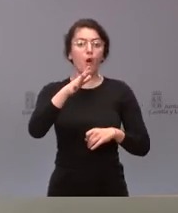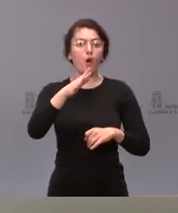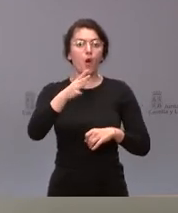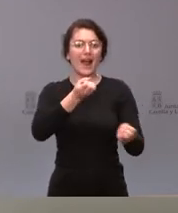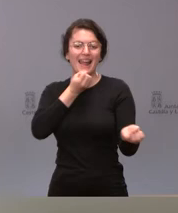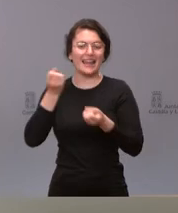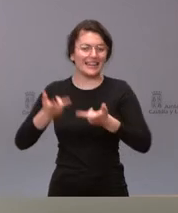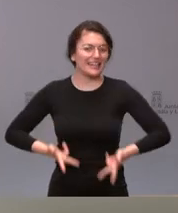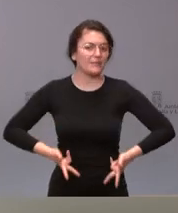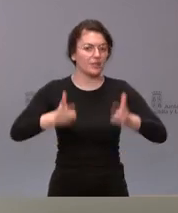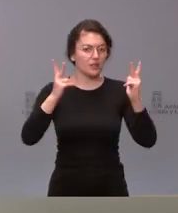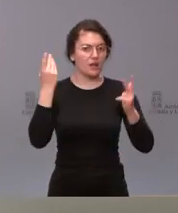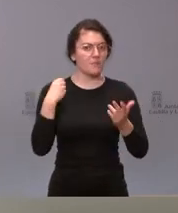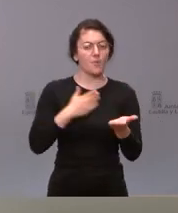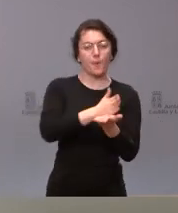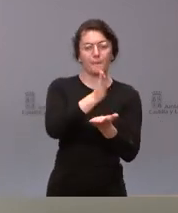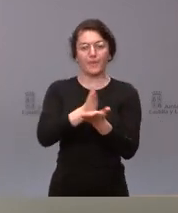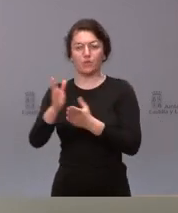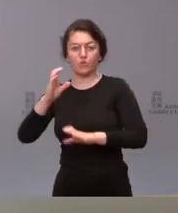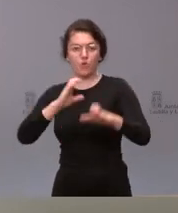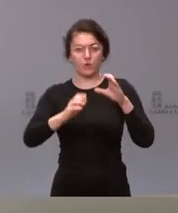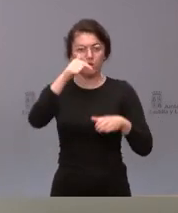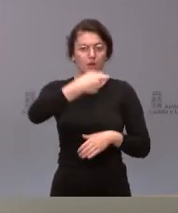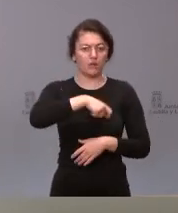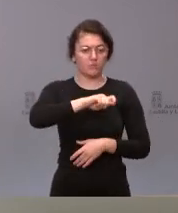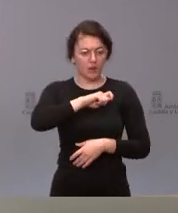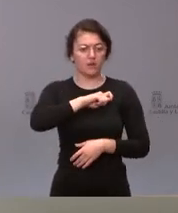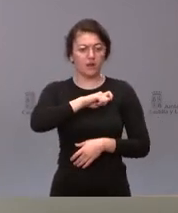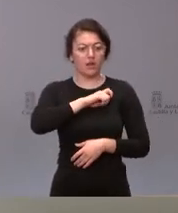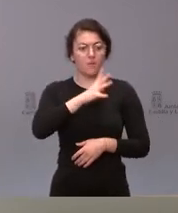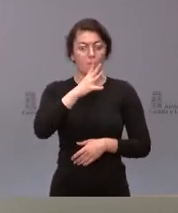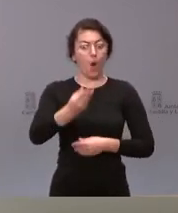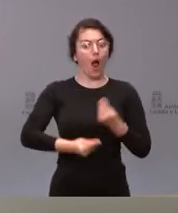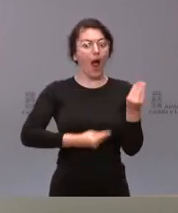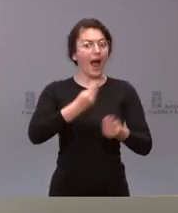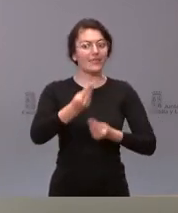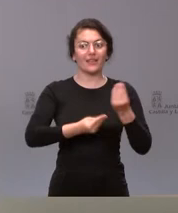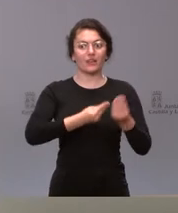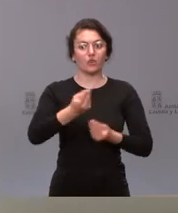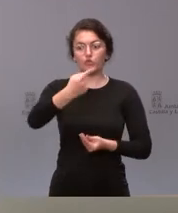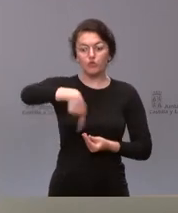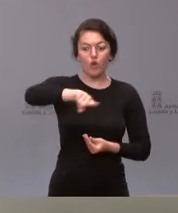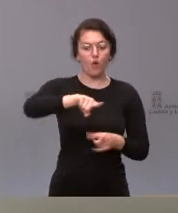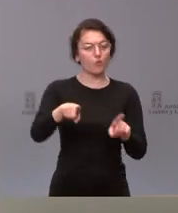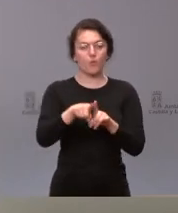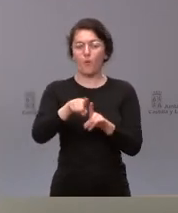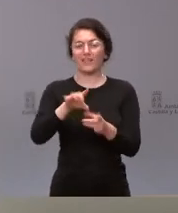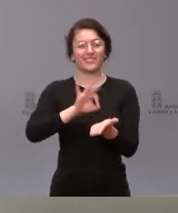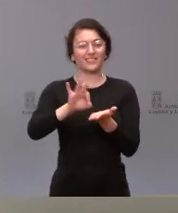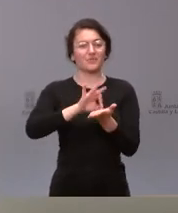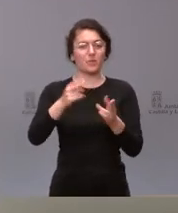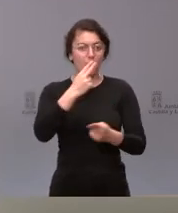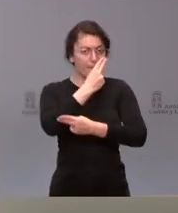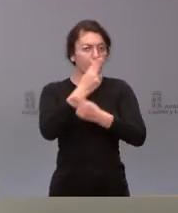de los medios de comunicación en España que realizan un papel todos ellos de servicio público cada uno desde sus